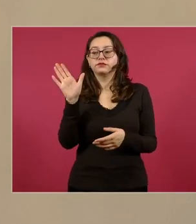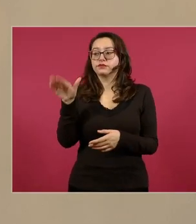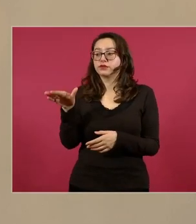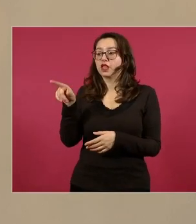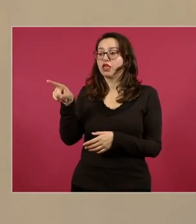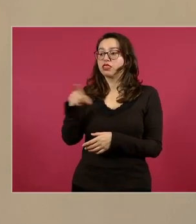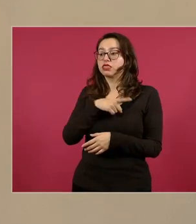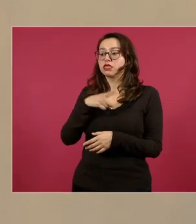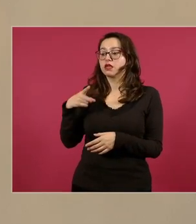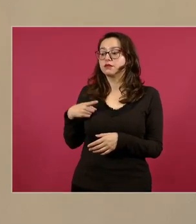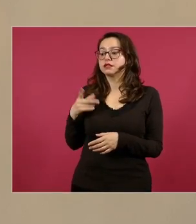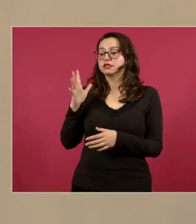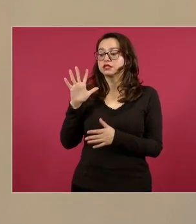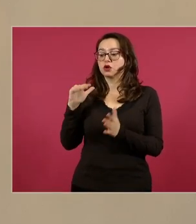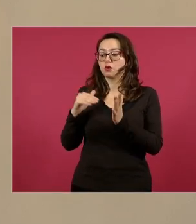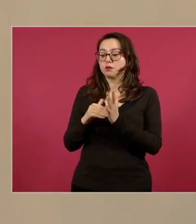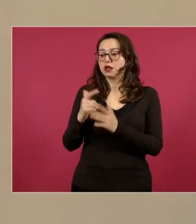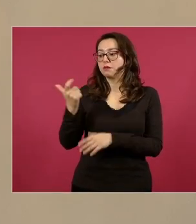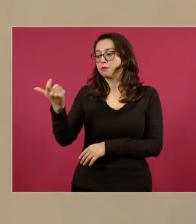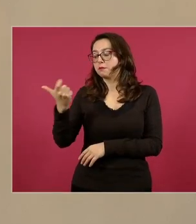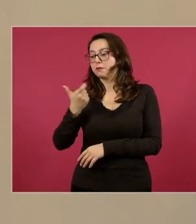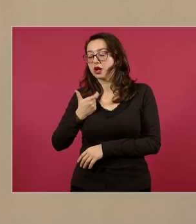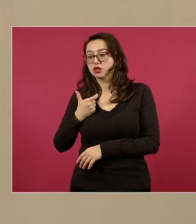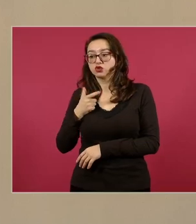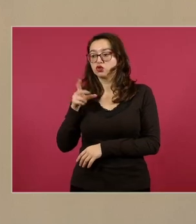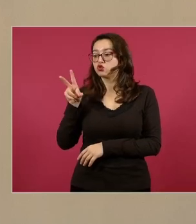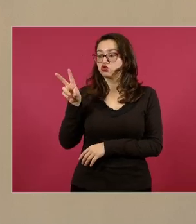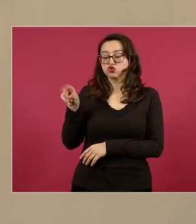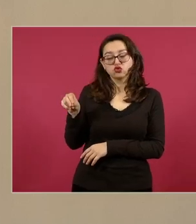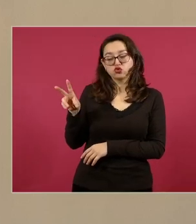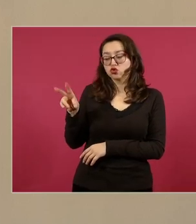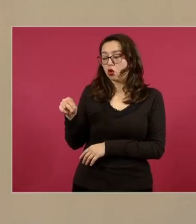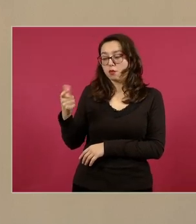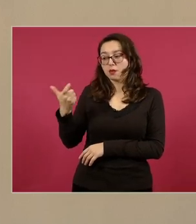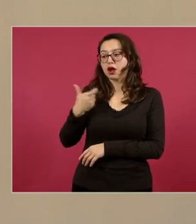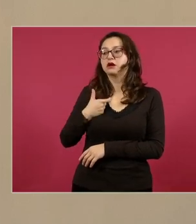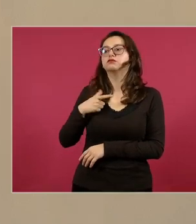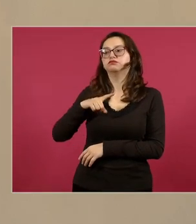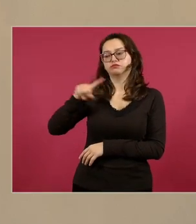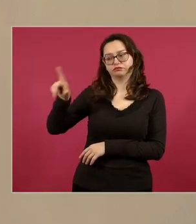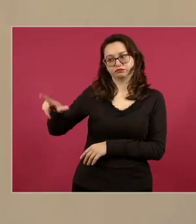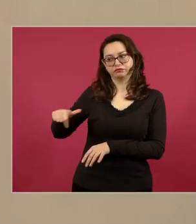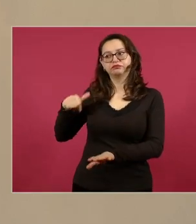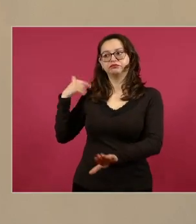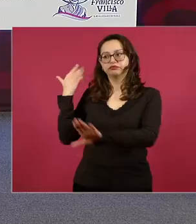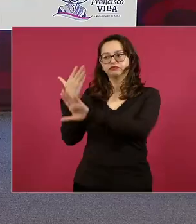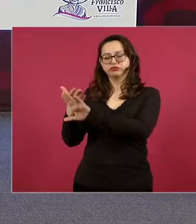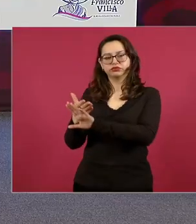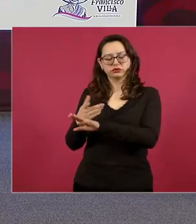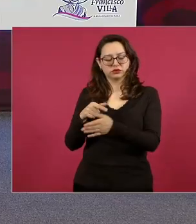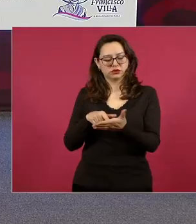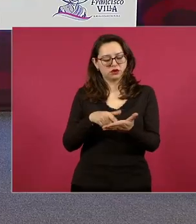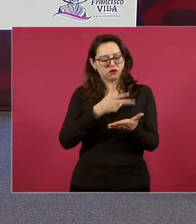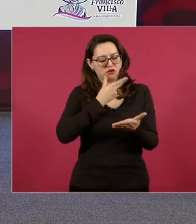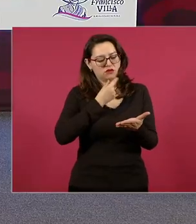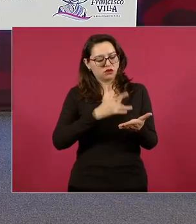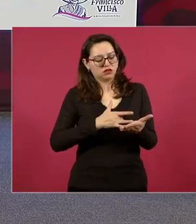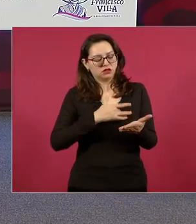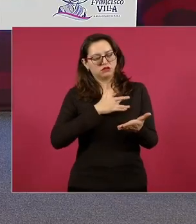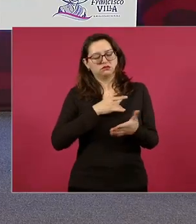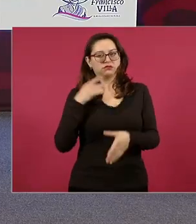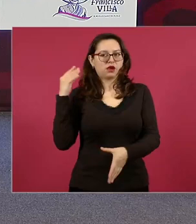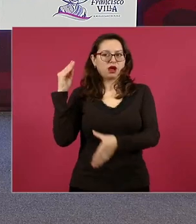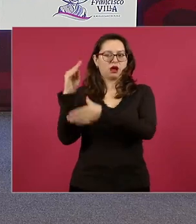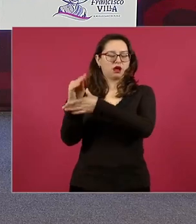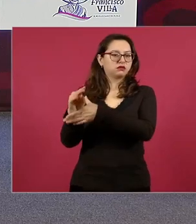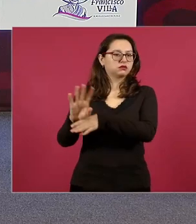cinco mil pesos y de no hacerlo se realizaría una agresión al establecimiento. El encargado no hizo el pago requerido